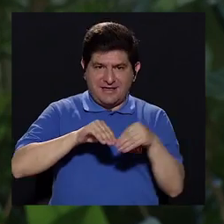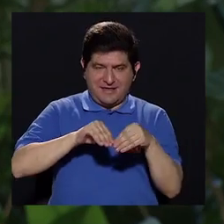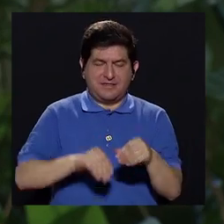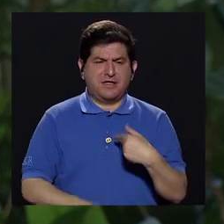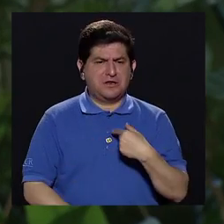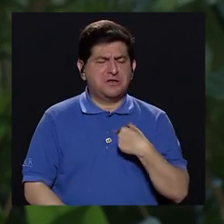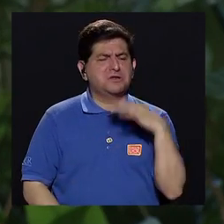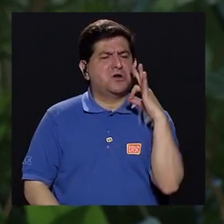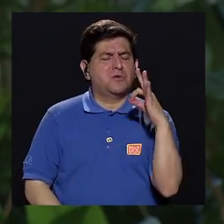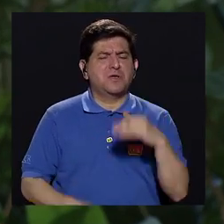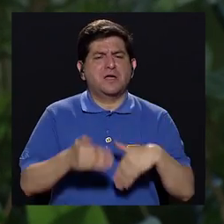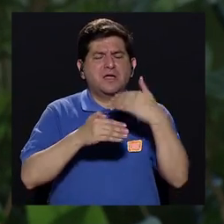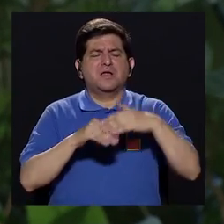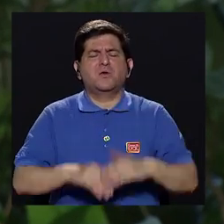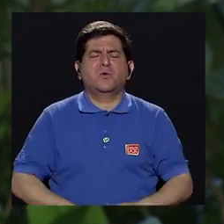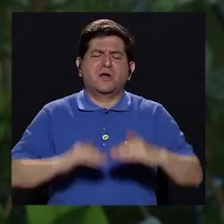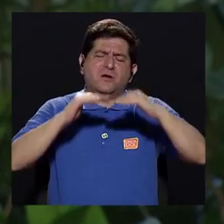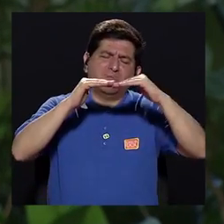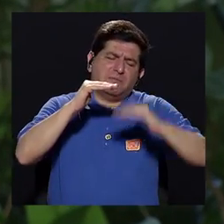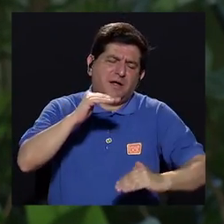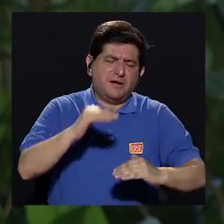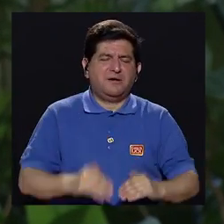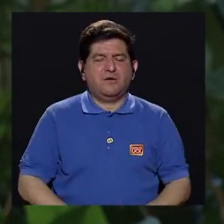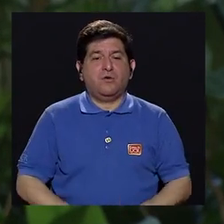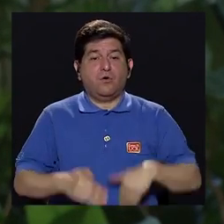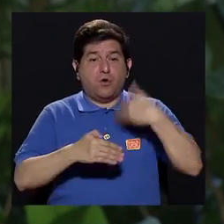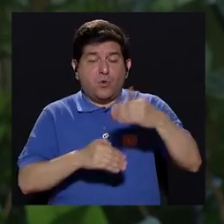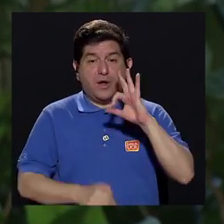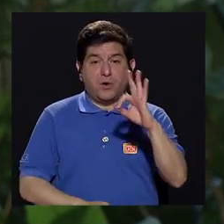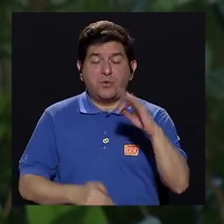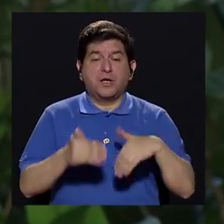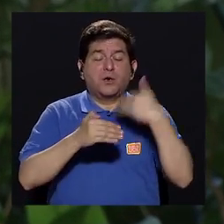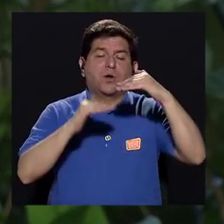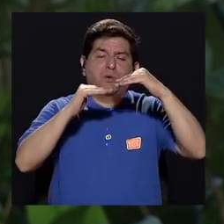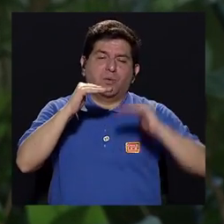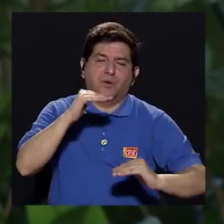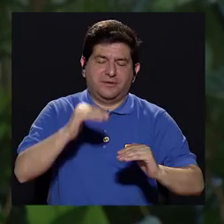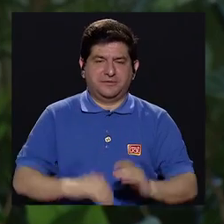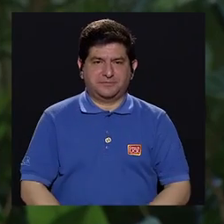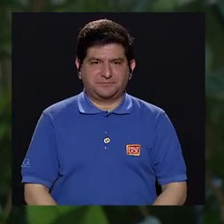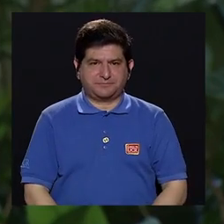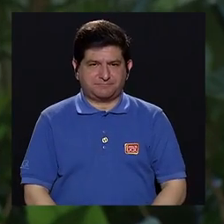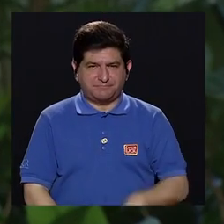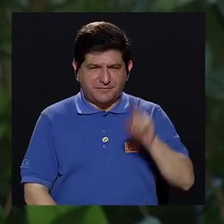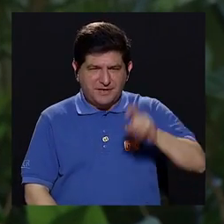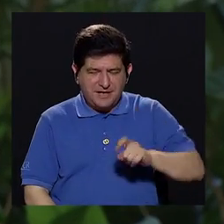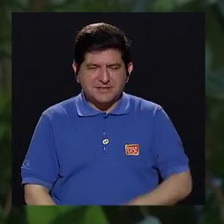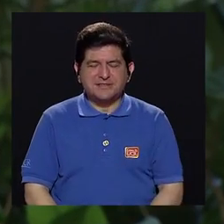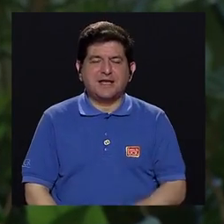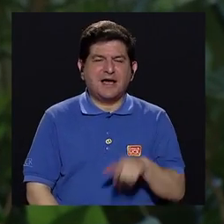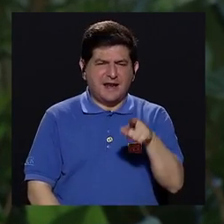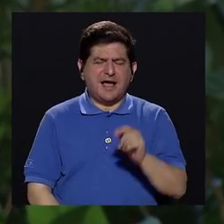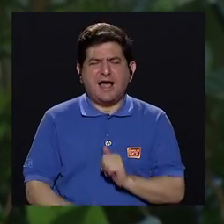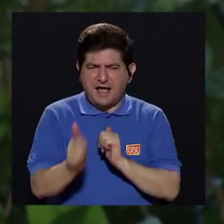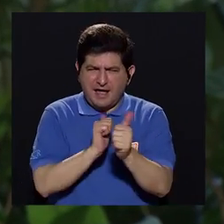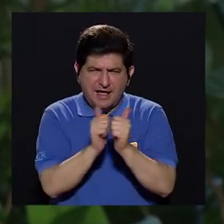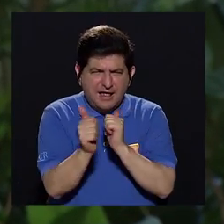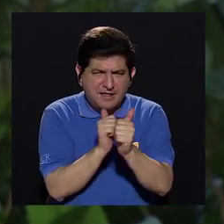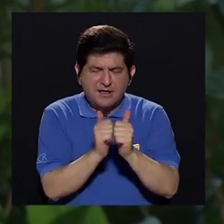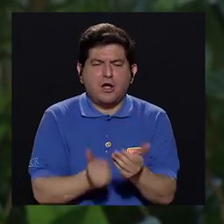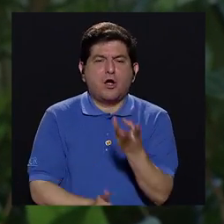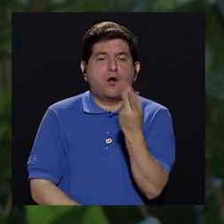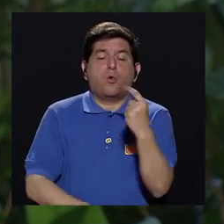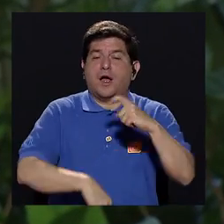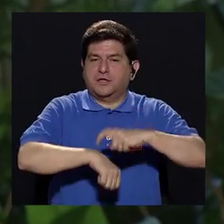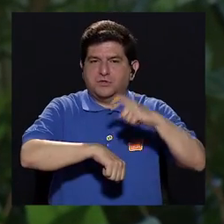Entonces, de un momento estoy bien, luego bajo, estoy bien, luego bajo. Entonces, inclusive hay que saber medir la dosis de ejercicio, cuánto tiempo he